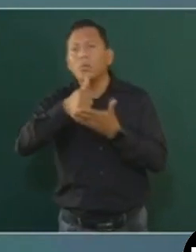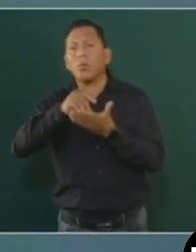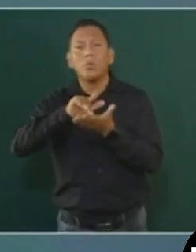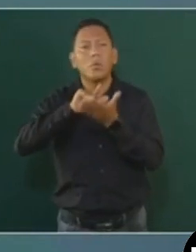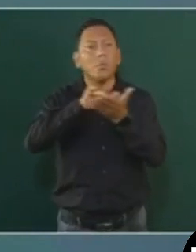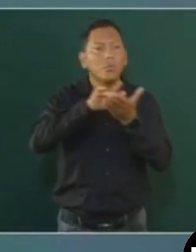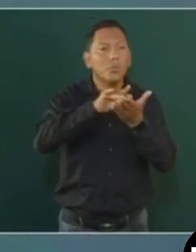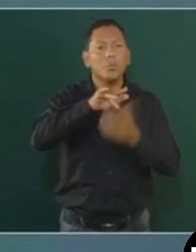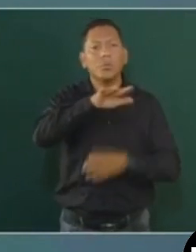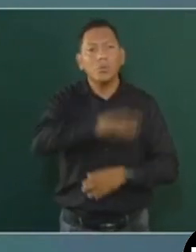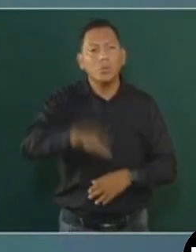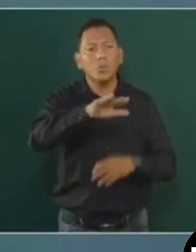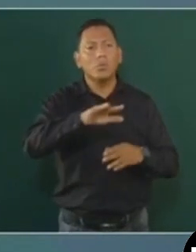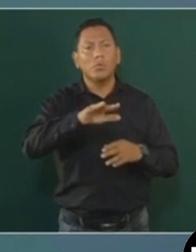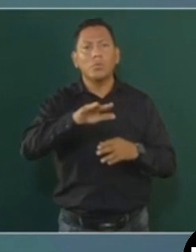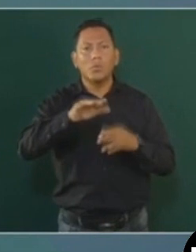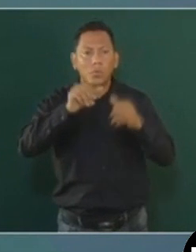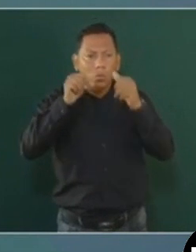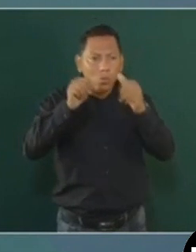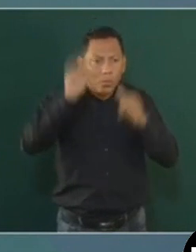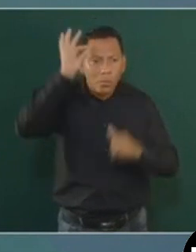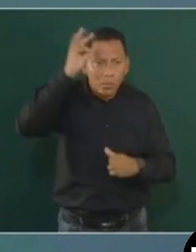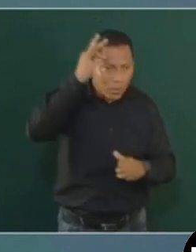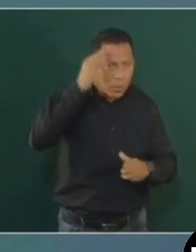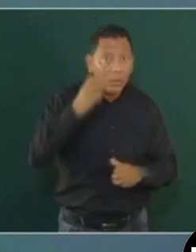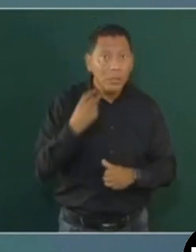a los demás, sirviendo a los demás.